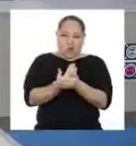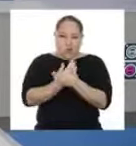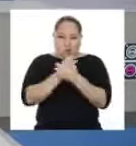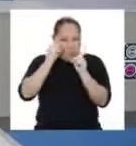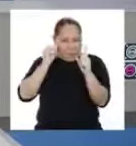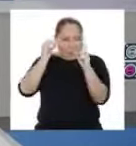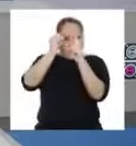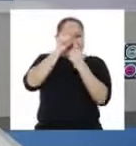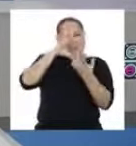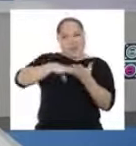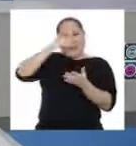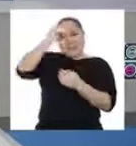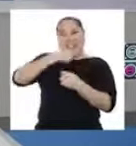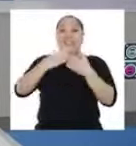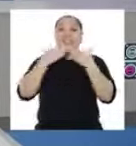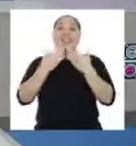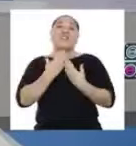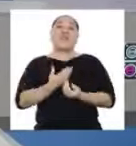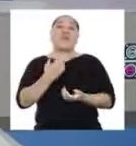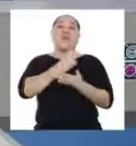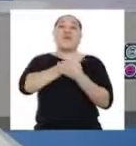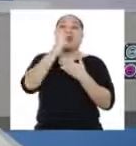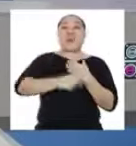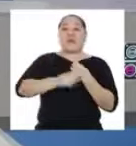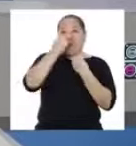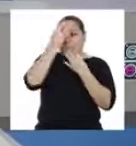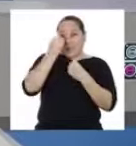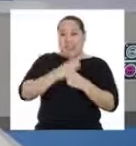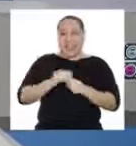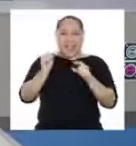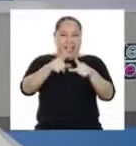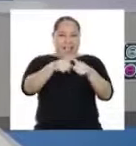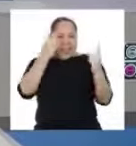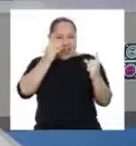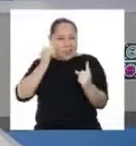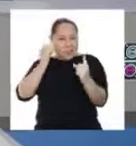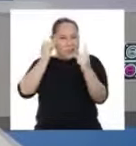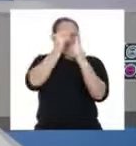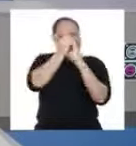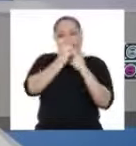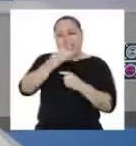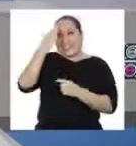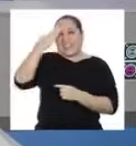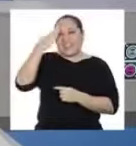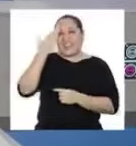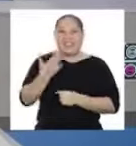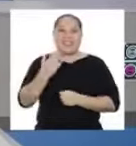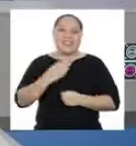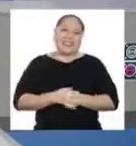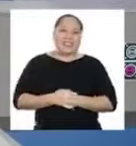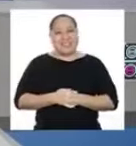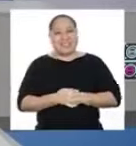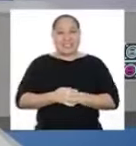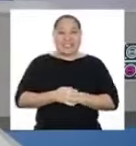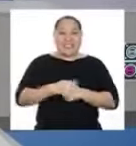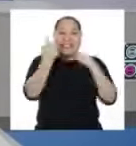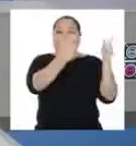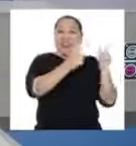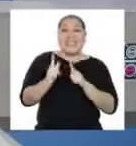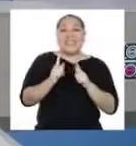desafío de aprendizaje. Gracias a su programa informático, El Gran Desafío del Saber.